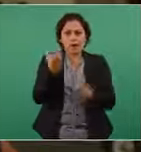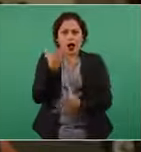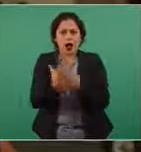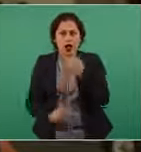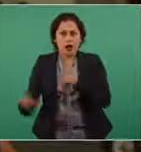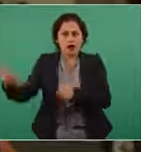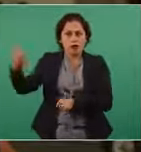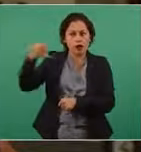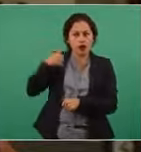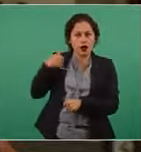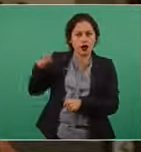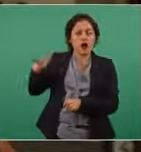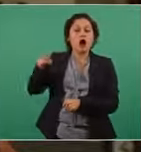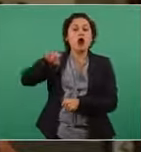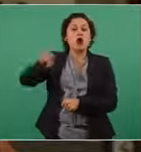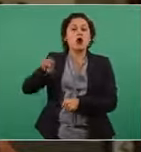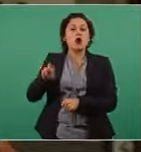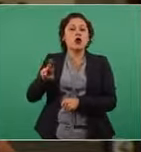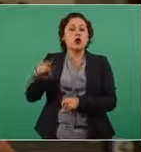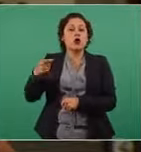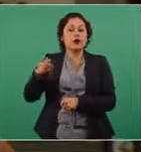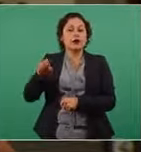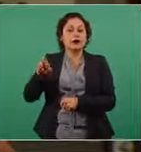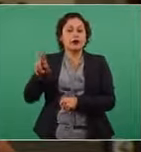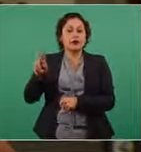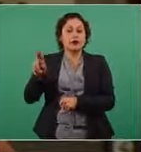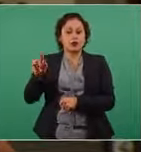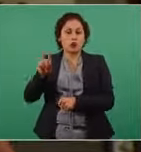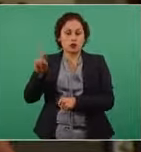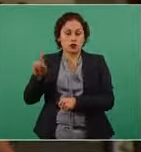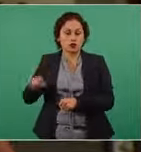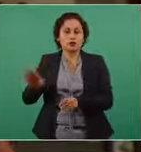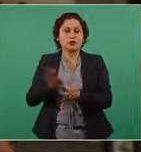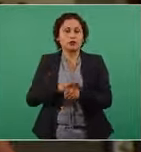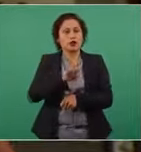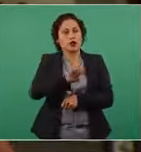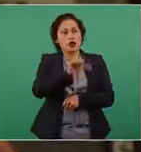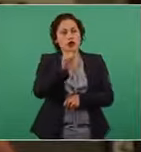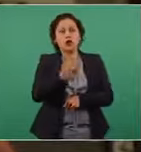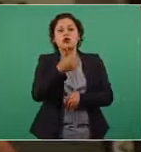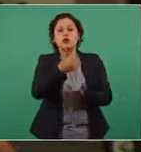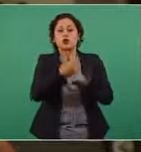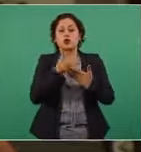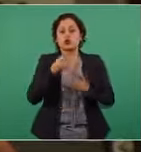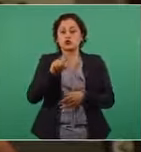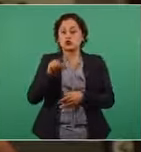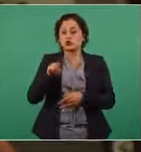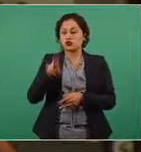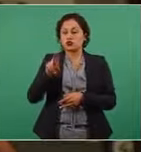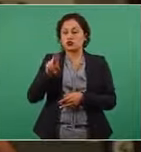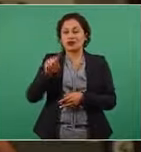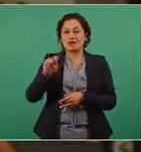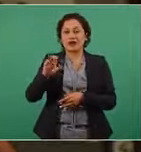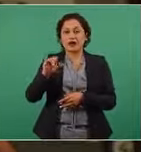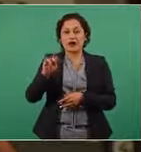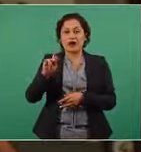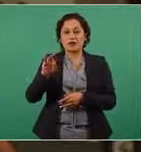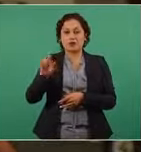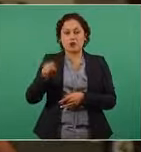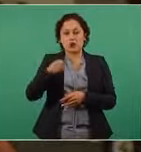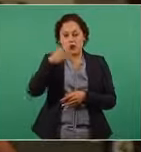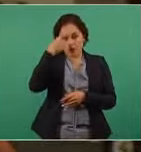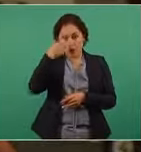Ruiz porque gracias al señor Tito Zurita Carpio esto se hace viral en las redes sociales